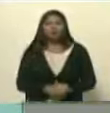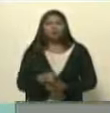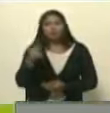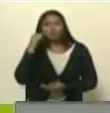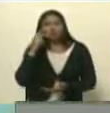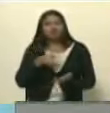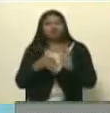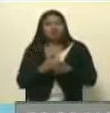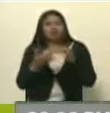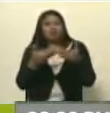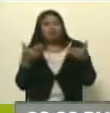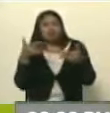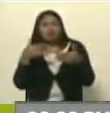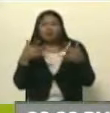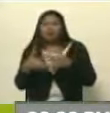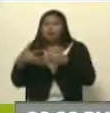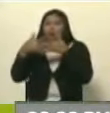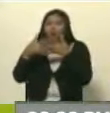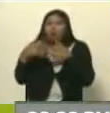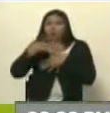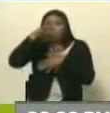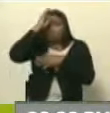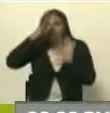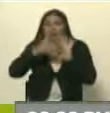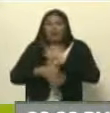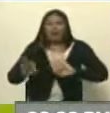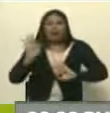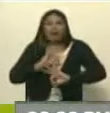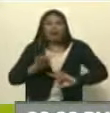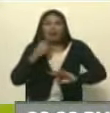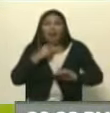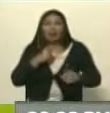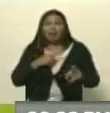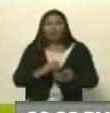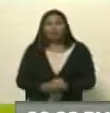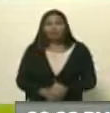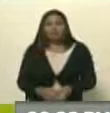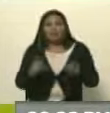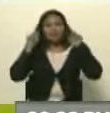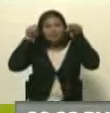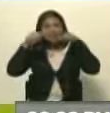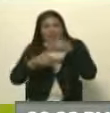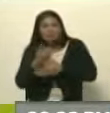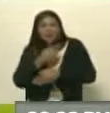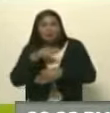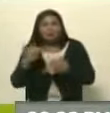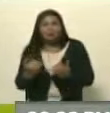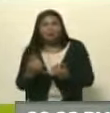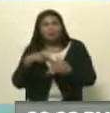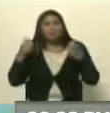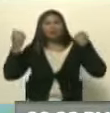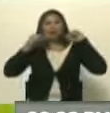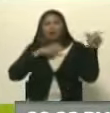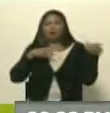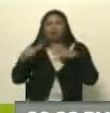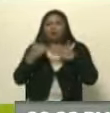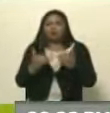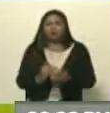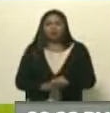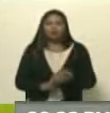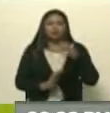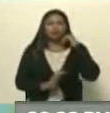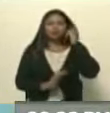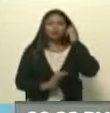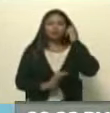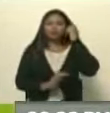estaba en el libreto de Estados Unidos. Creo que es la mayor lección que nos queda del 11 de abril del año 2002. Tenían todo preparado, todo el escenario estaba listo